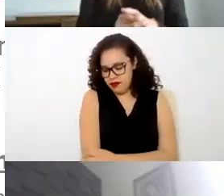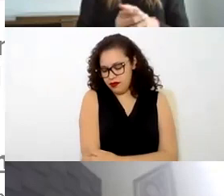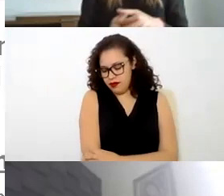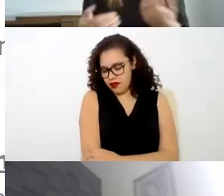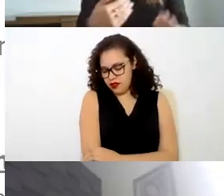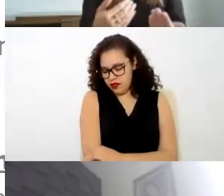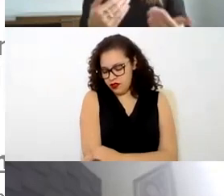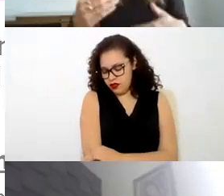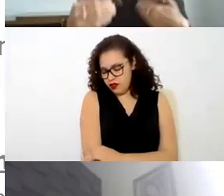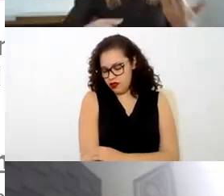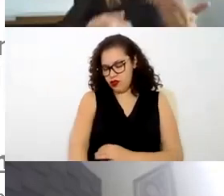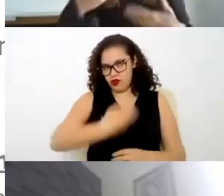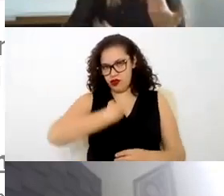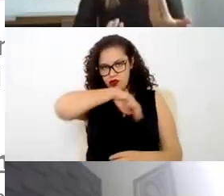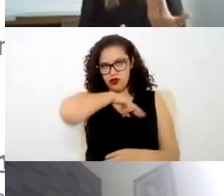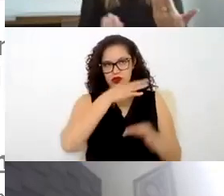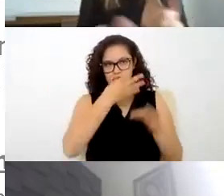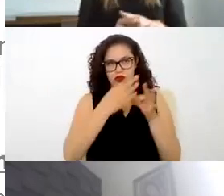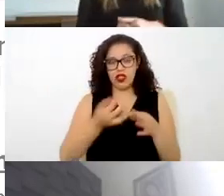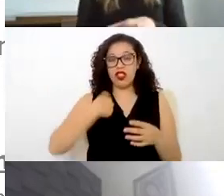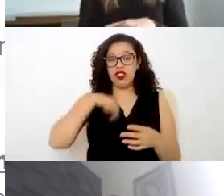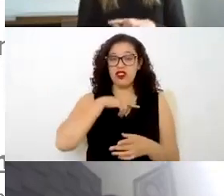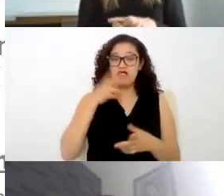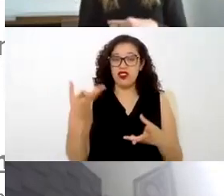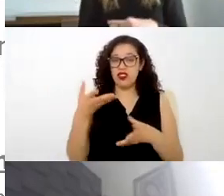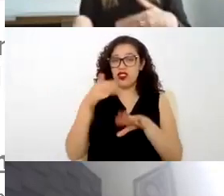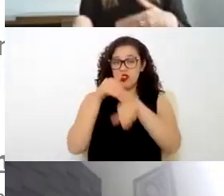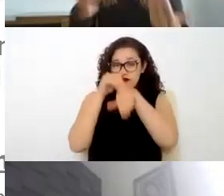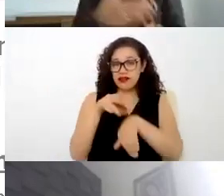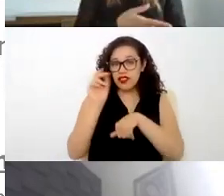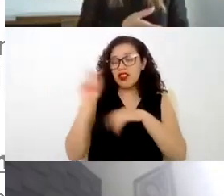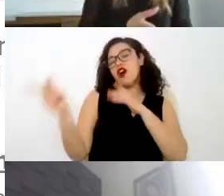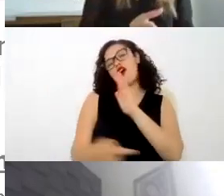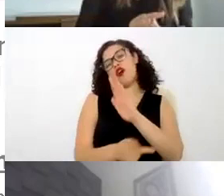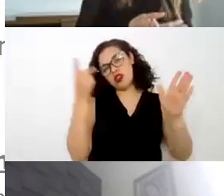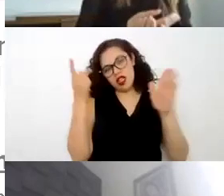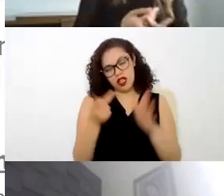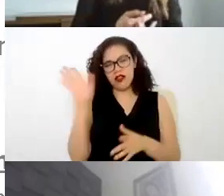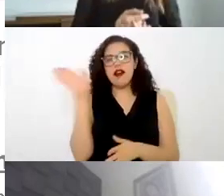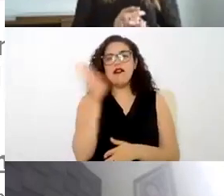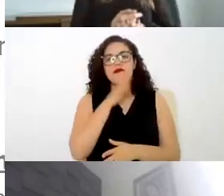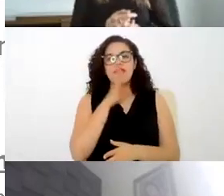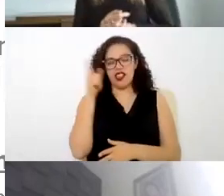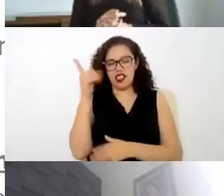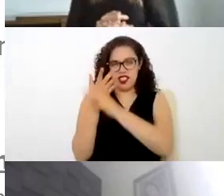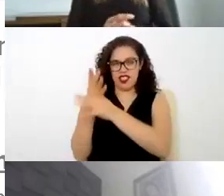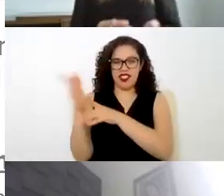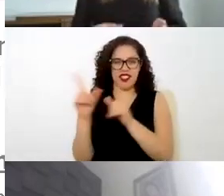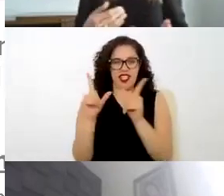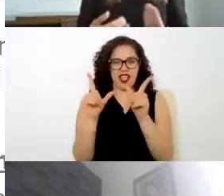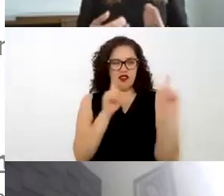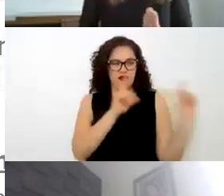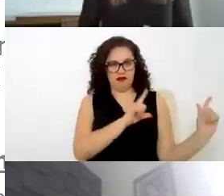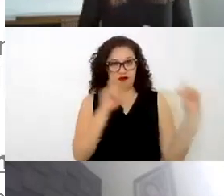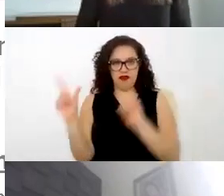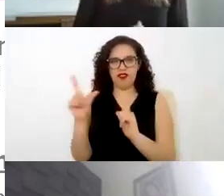y si no lo hacemos pues somos reincidentes y como ya nos mencionaba Juan en la diapositiva pasada nos